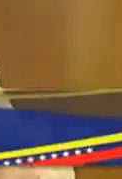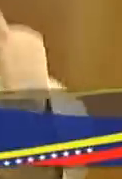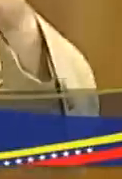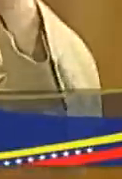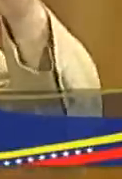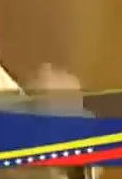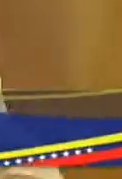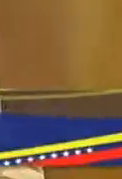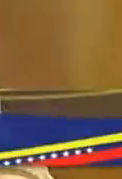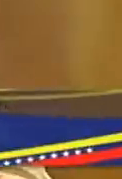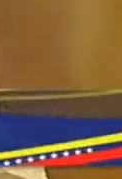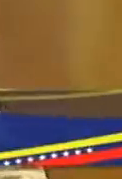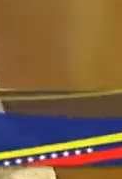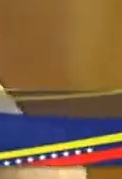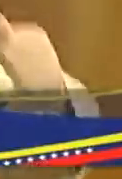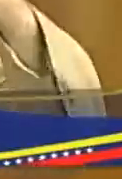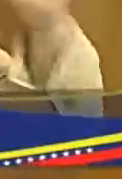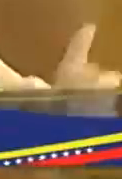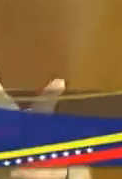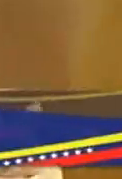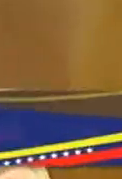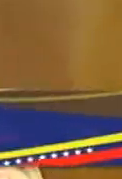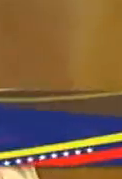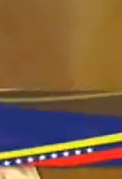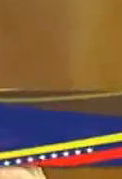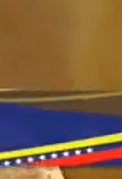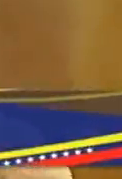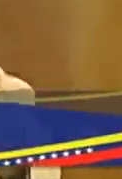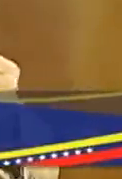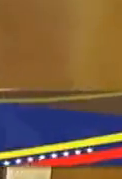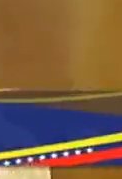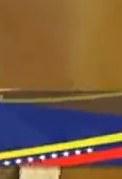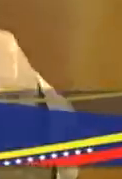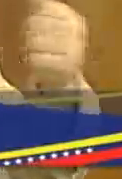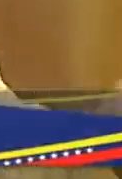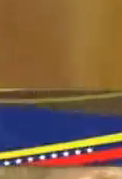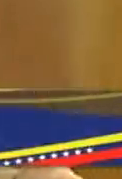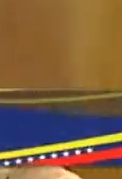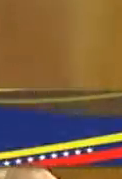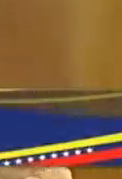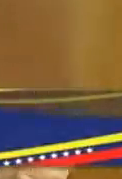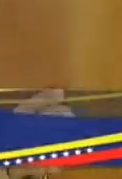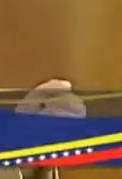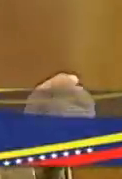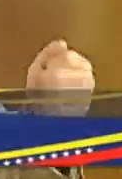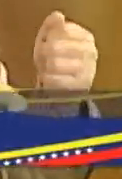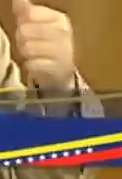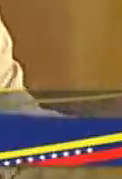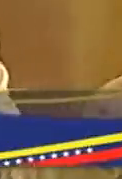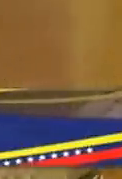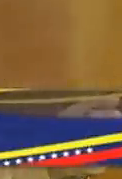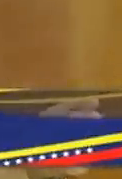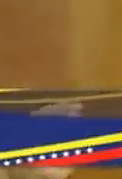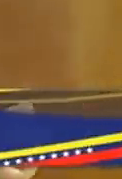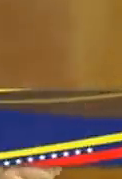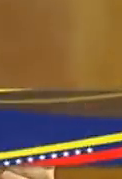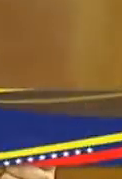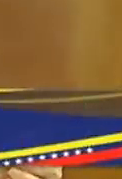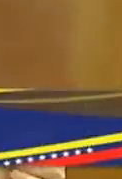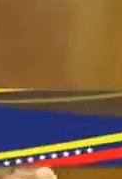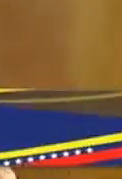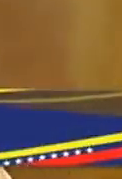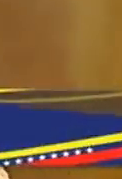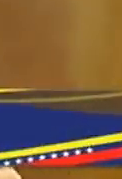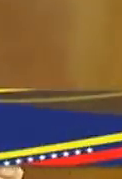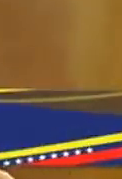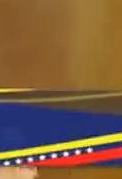a los propios venezolanos y a otros pueblos poder participar en esta serie